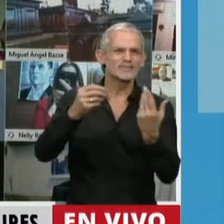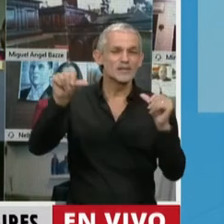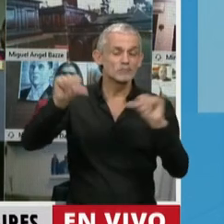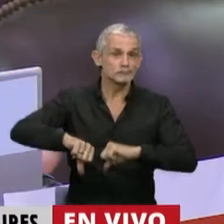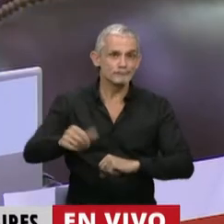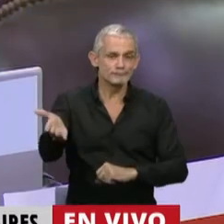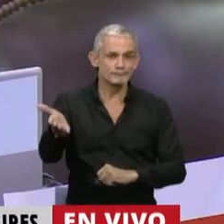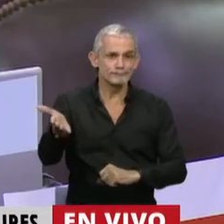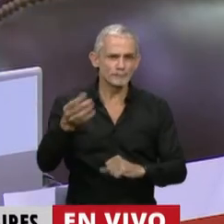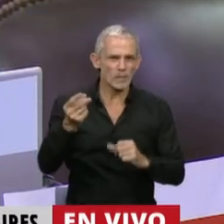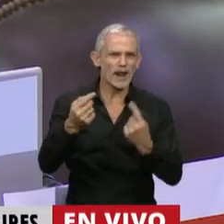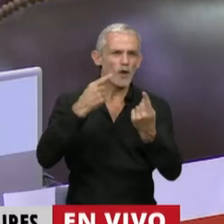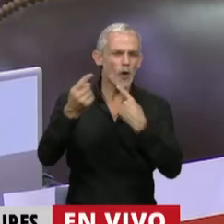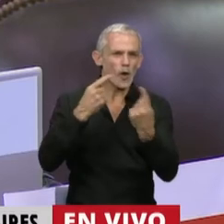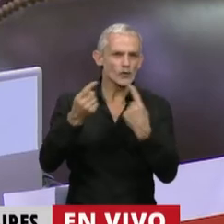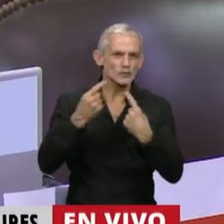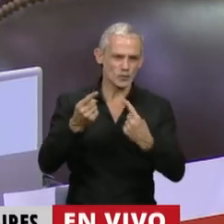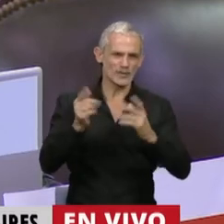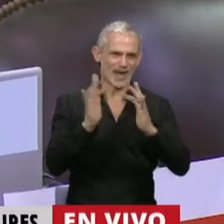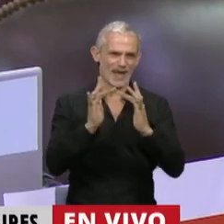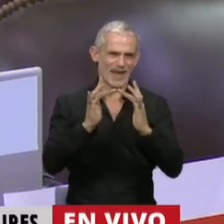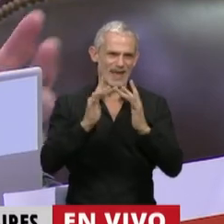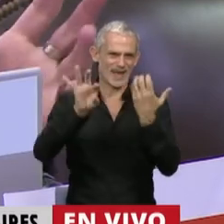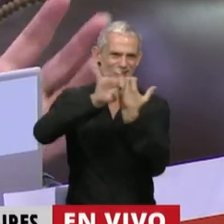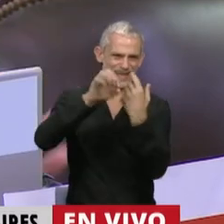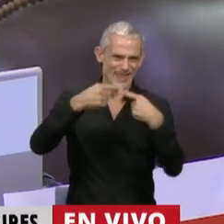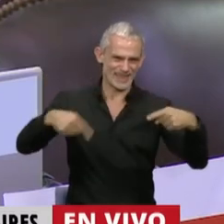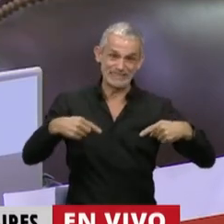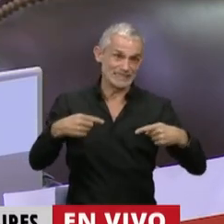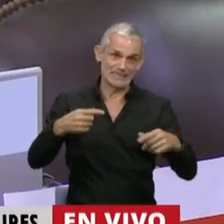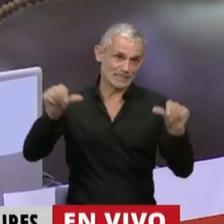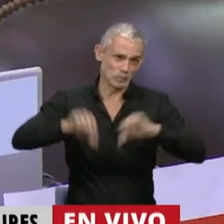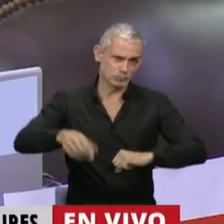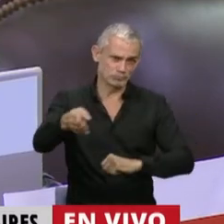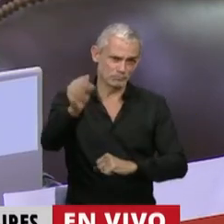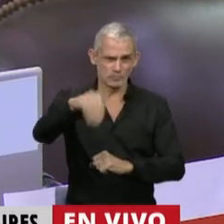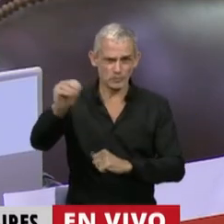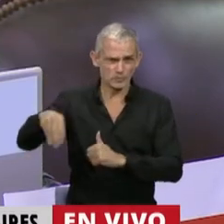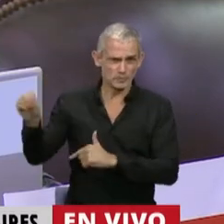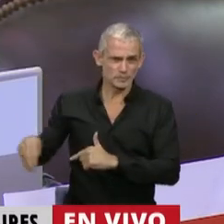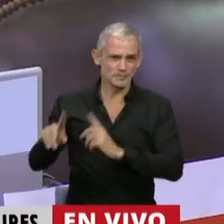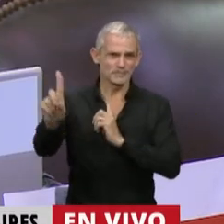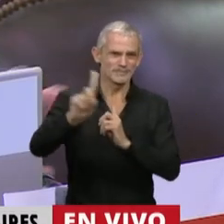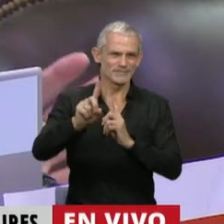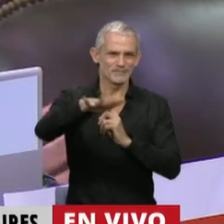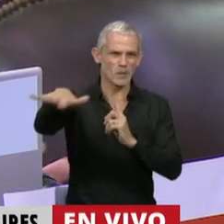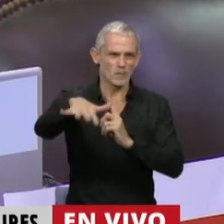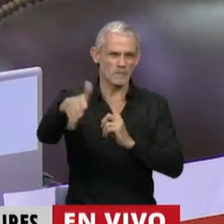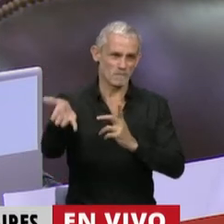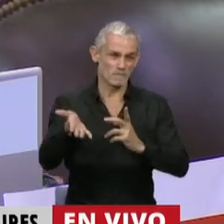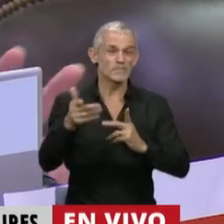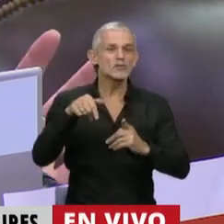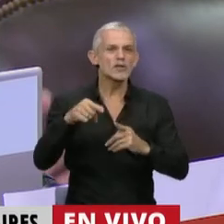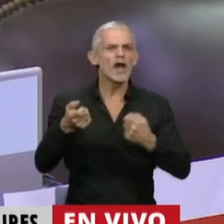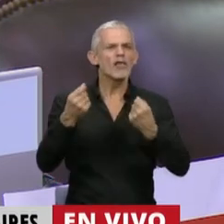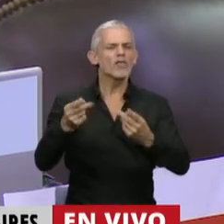por ejemplo, una consulta remota, y entonces efectivamente vemos que aparece la